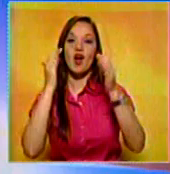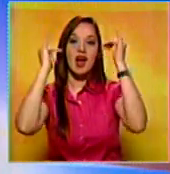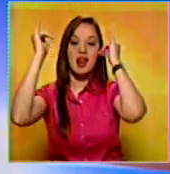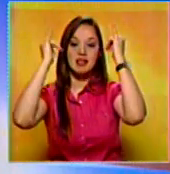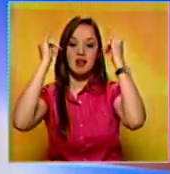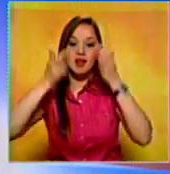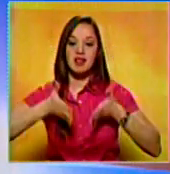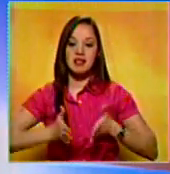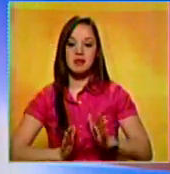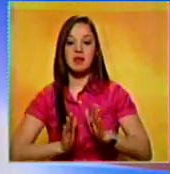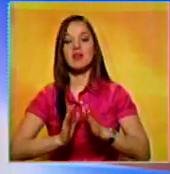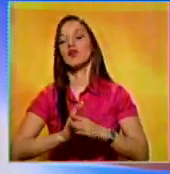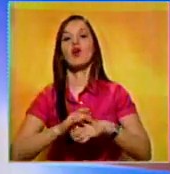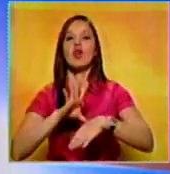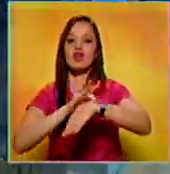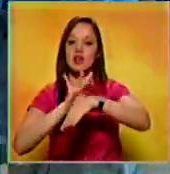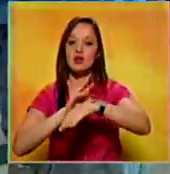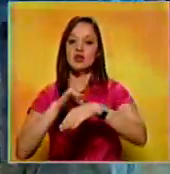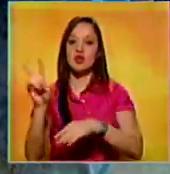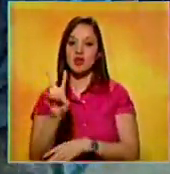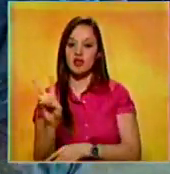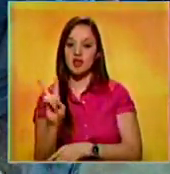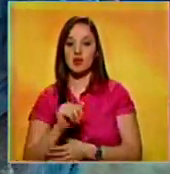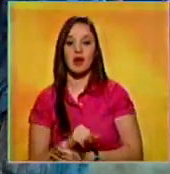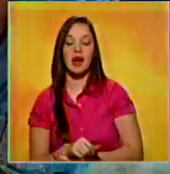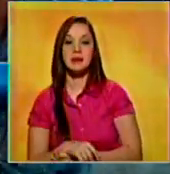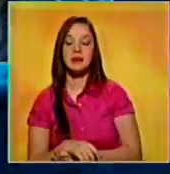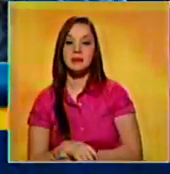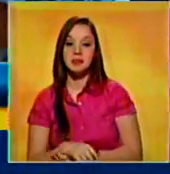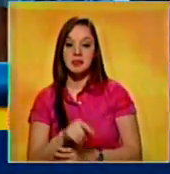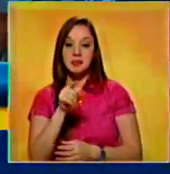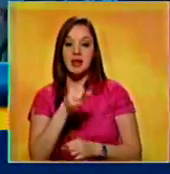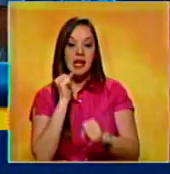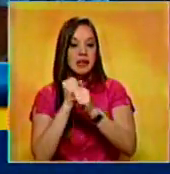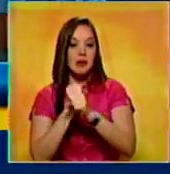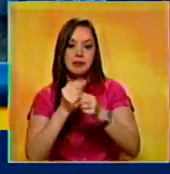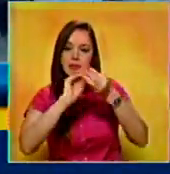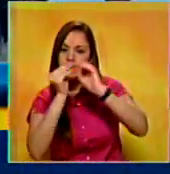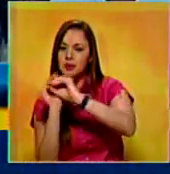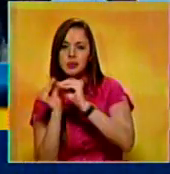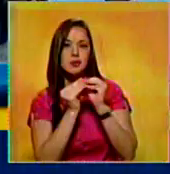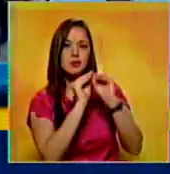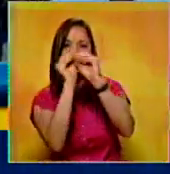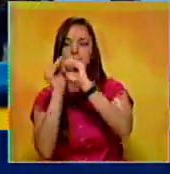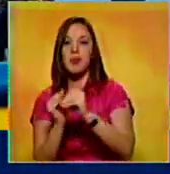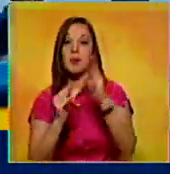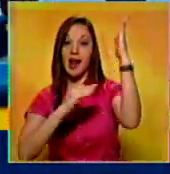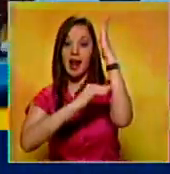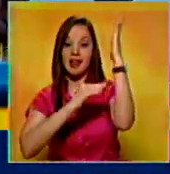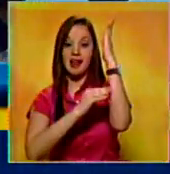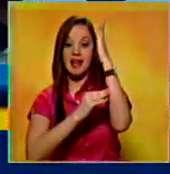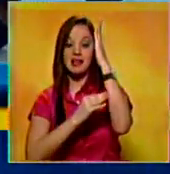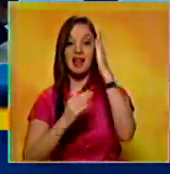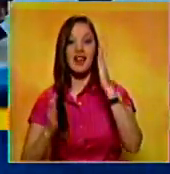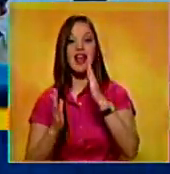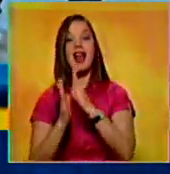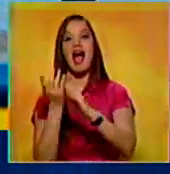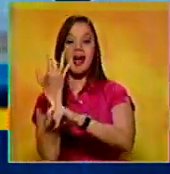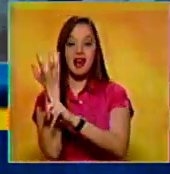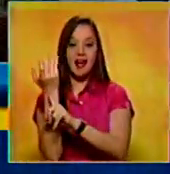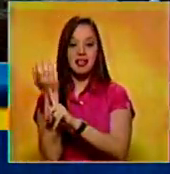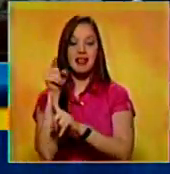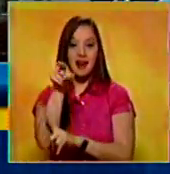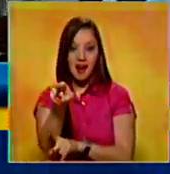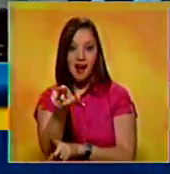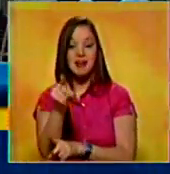natalicio del doctor de Venezuela. A paso acelerado trabajan ingenieros y obreros para que la iglesia de la Candelaria quede impecable y